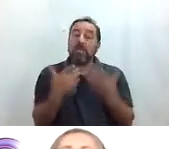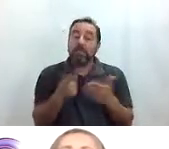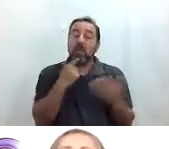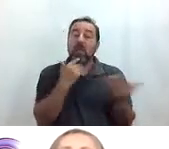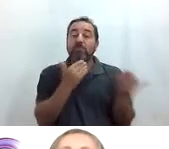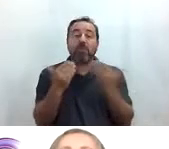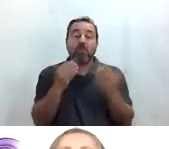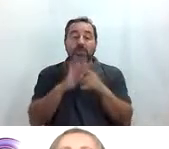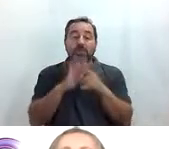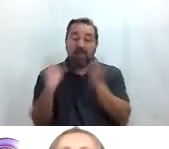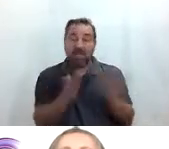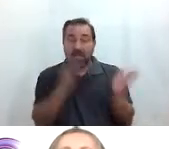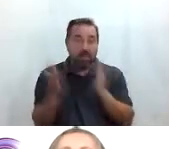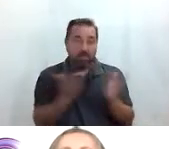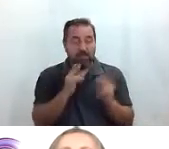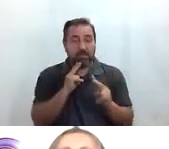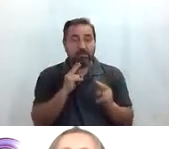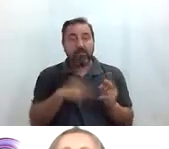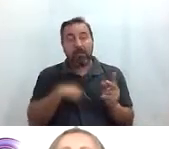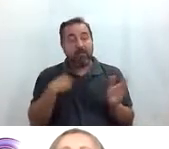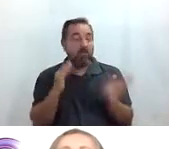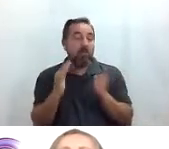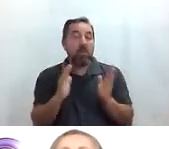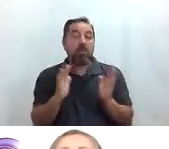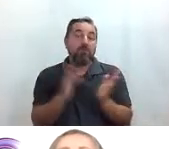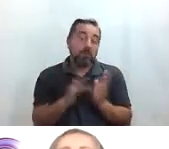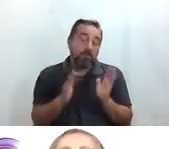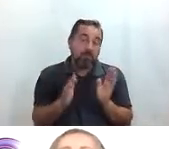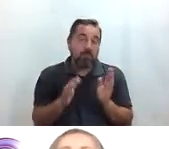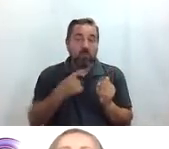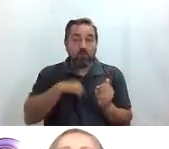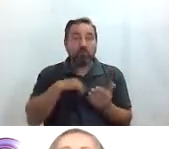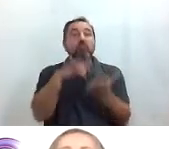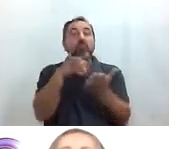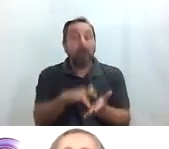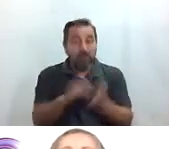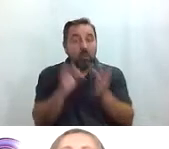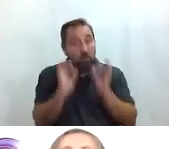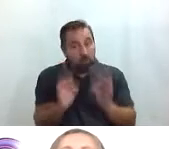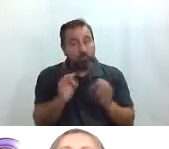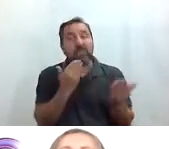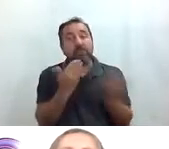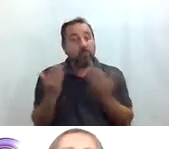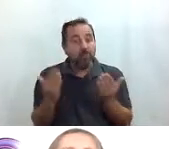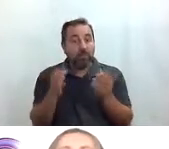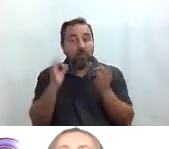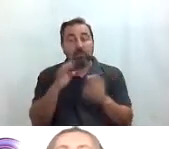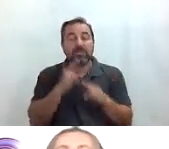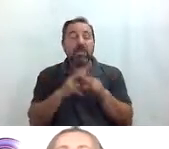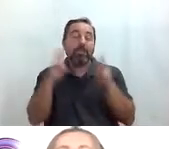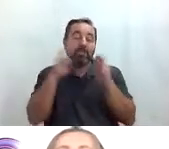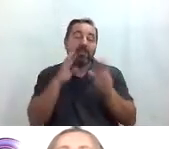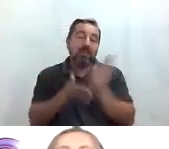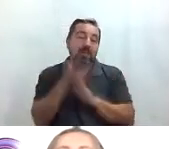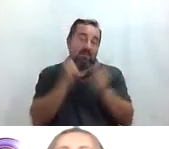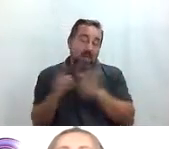itinerante del Prado se toca que bueno cuando nosotros estuvimos precisamente la exposición estaba de viaje así que